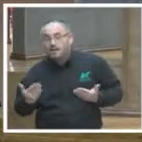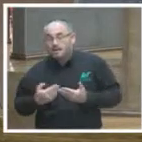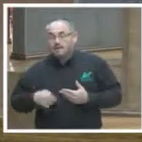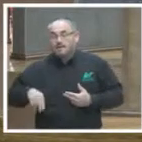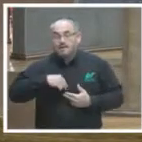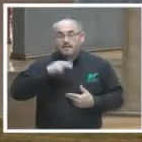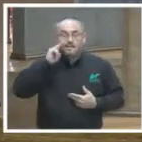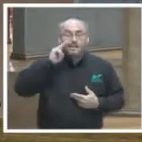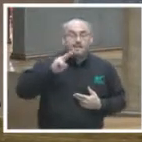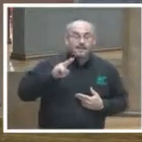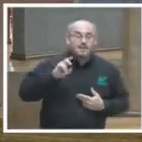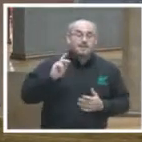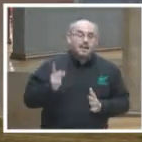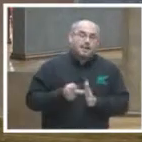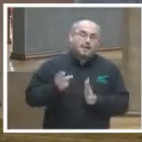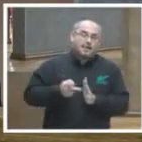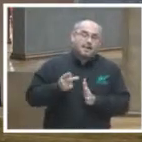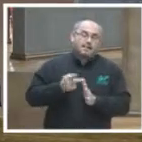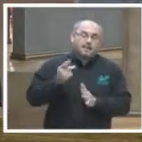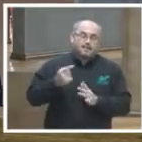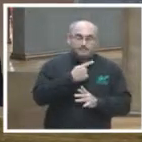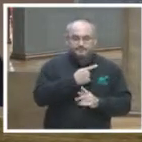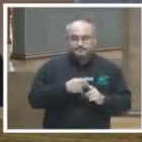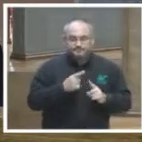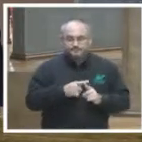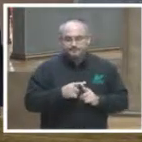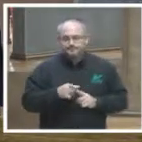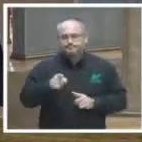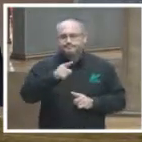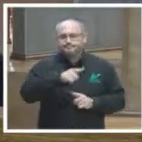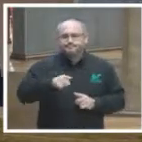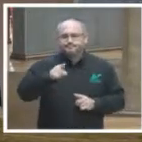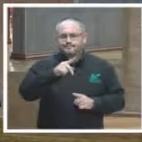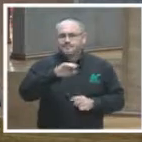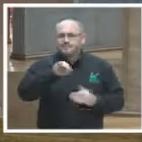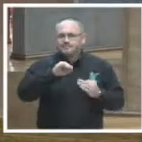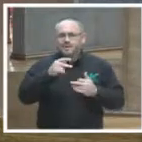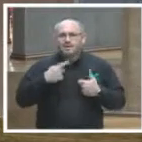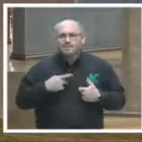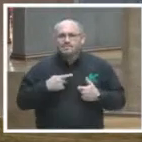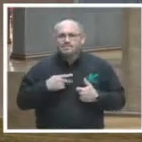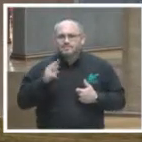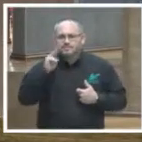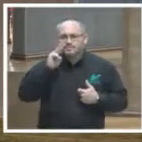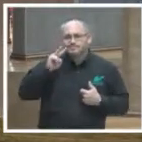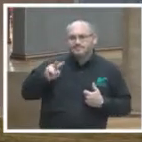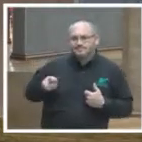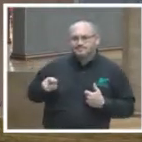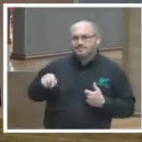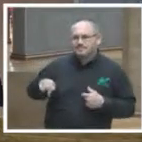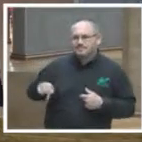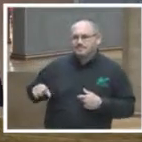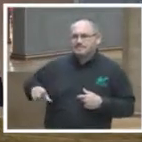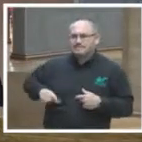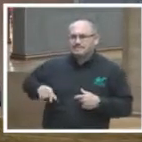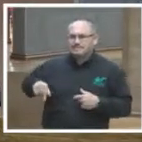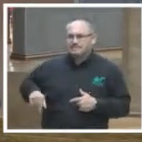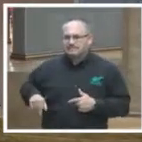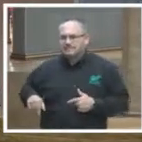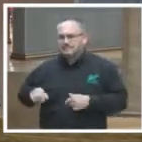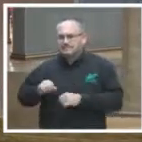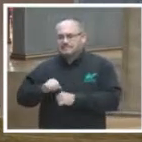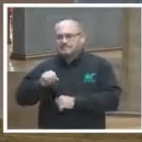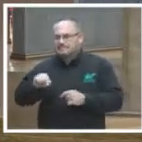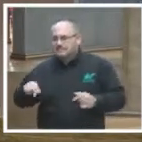que y se ha dicho en varias de estas mesas la percepción que predomina sobre los sistemas políticos sobre los